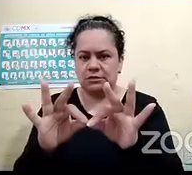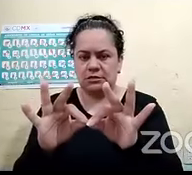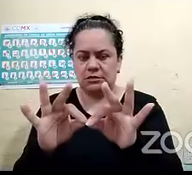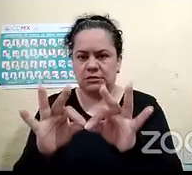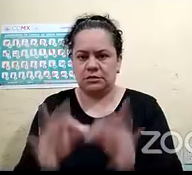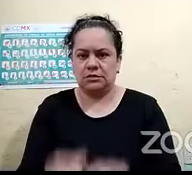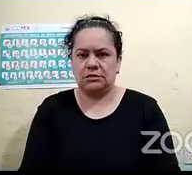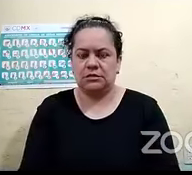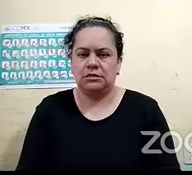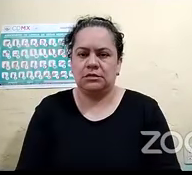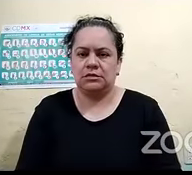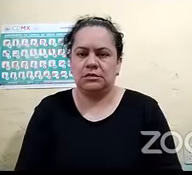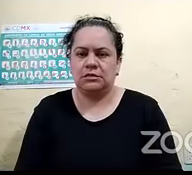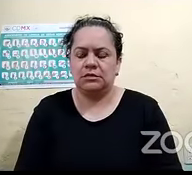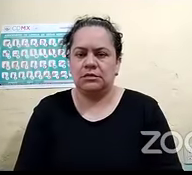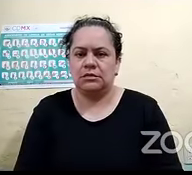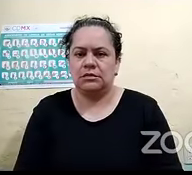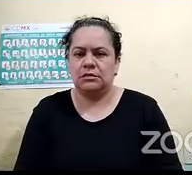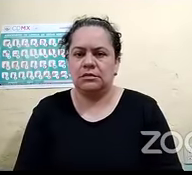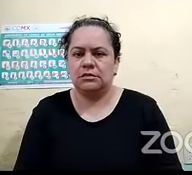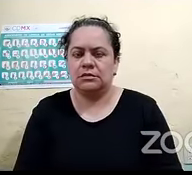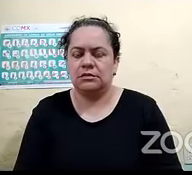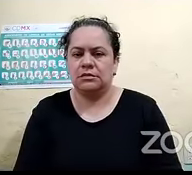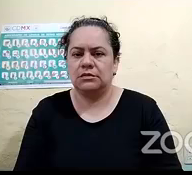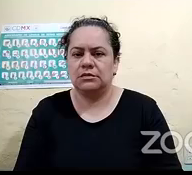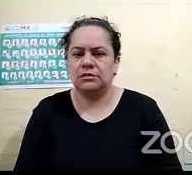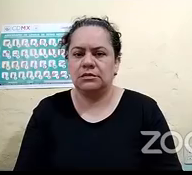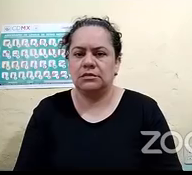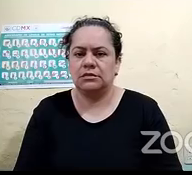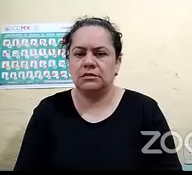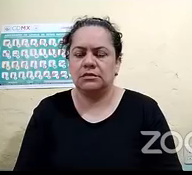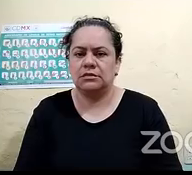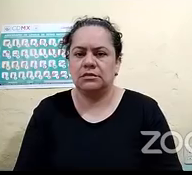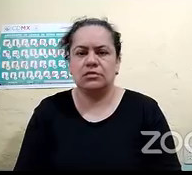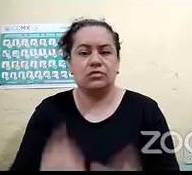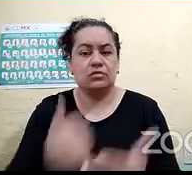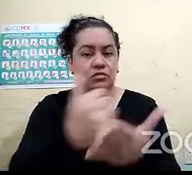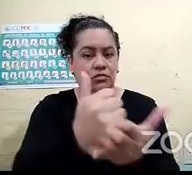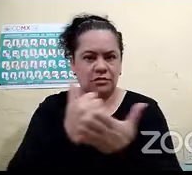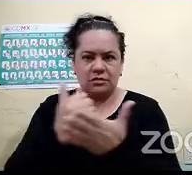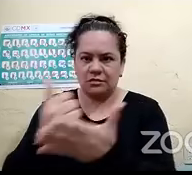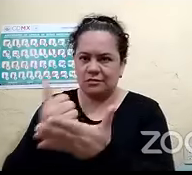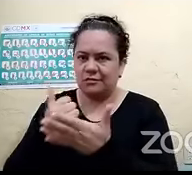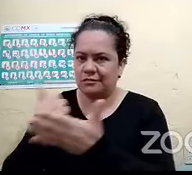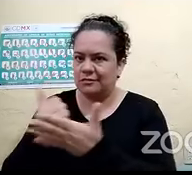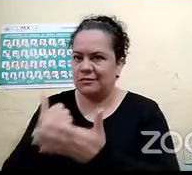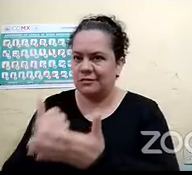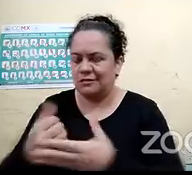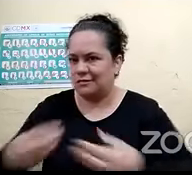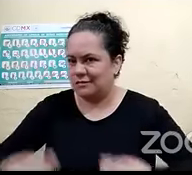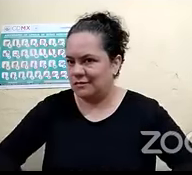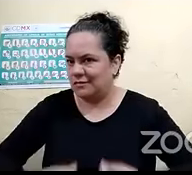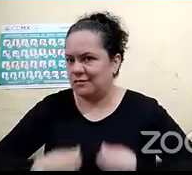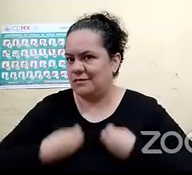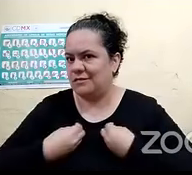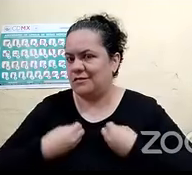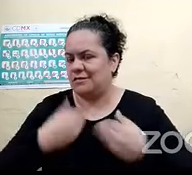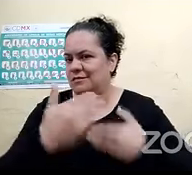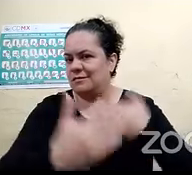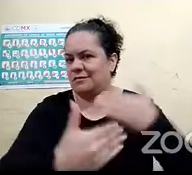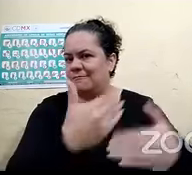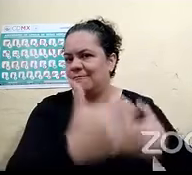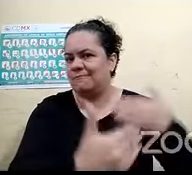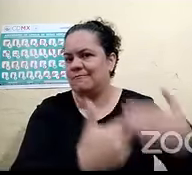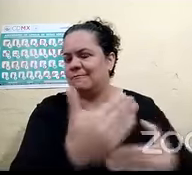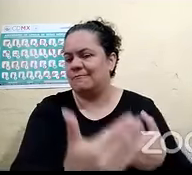nos ha favorecido la vida diaria como no tienes idea, también hay que recalcar